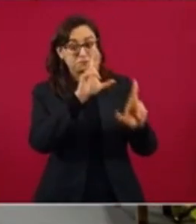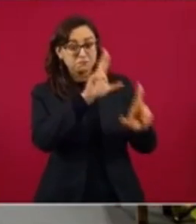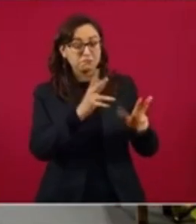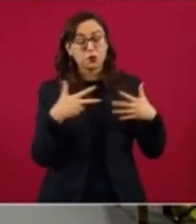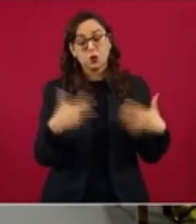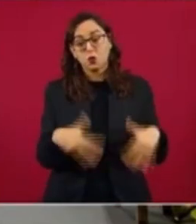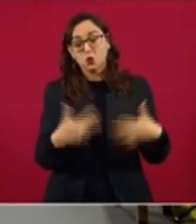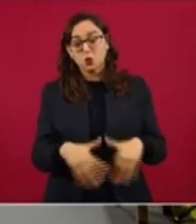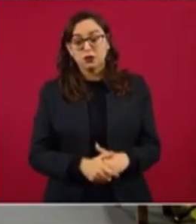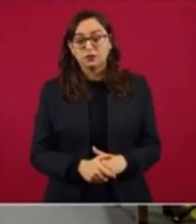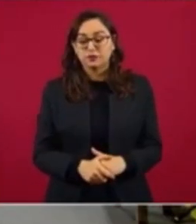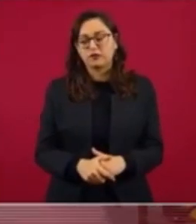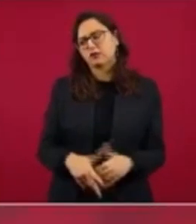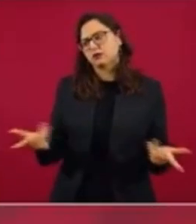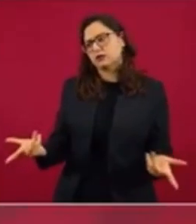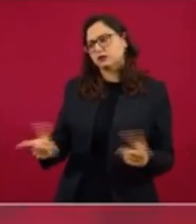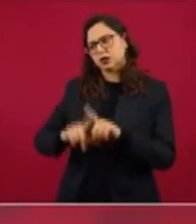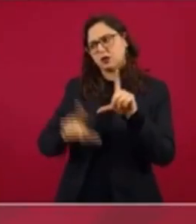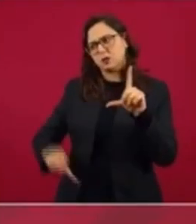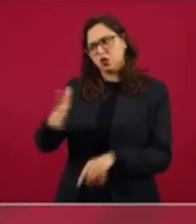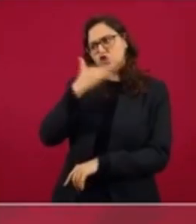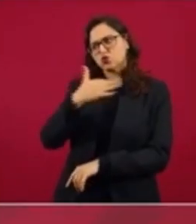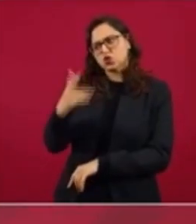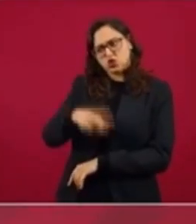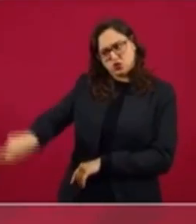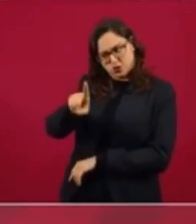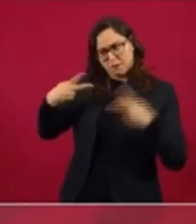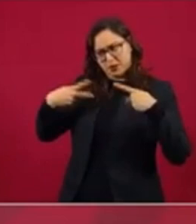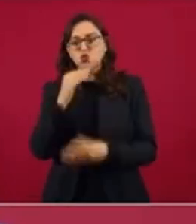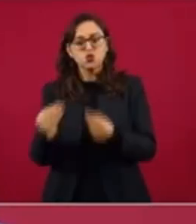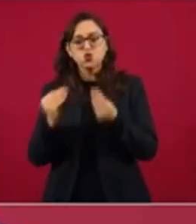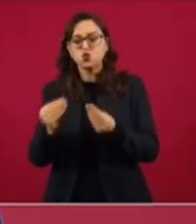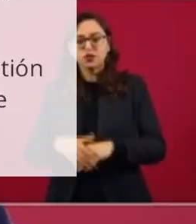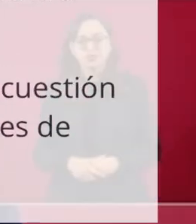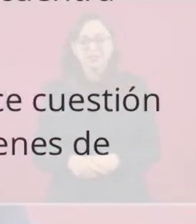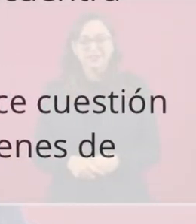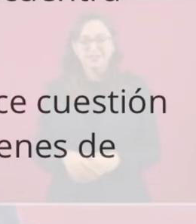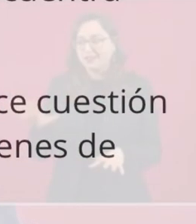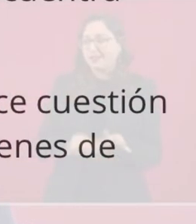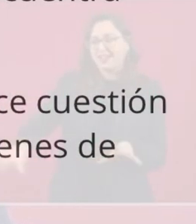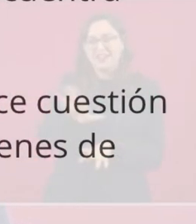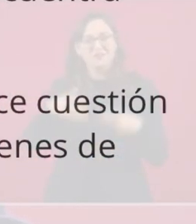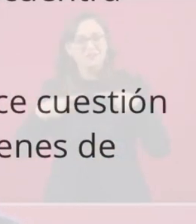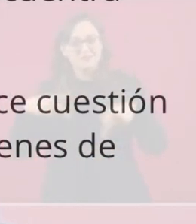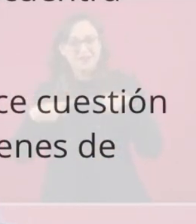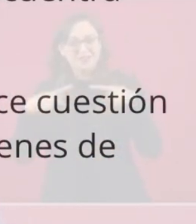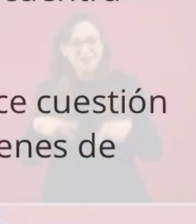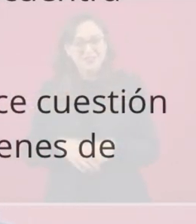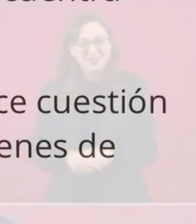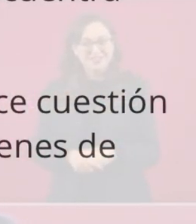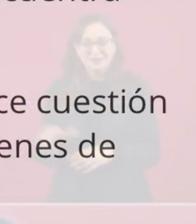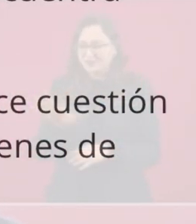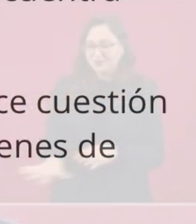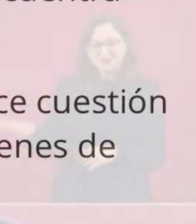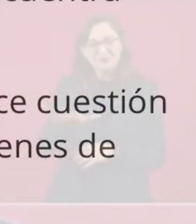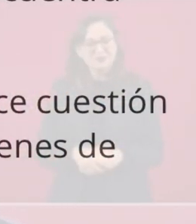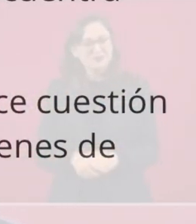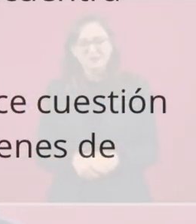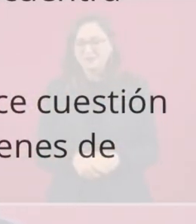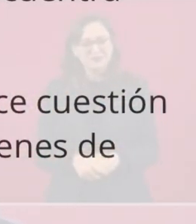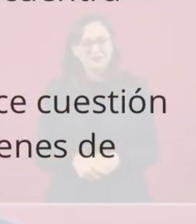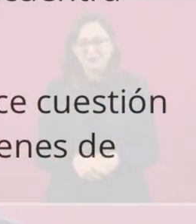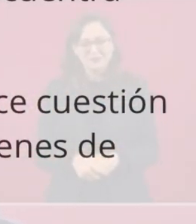entretenidos. El problema de México era la corrupción, pero siempre pensando en la mordida. Pero eso abajo. Imagínense lo que significó